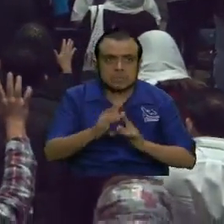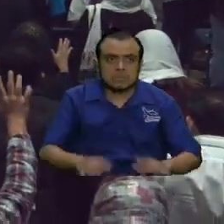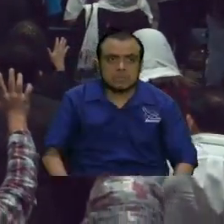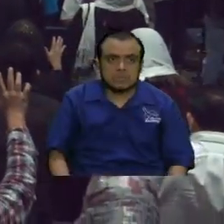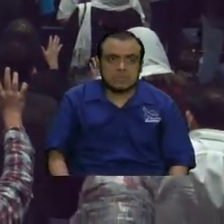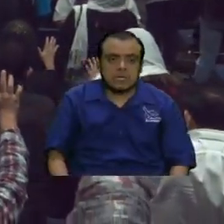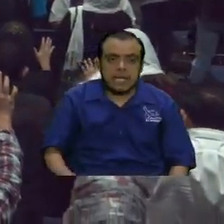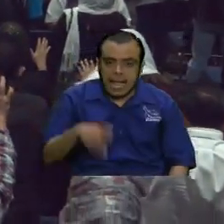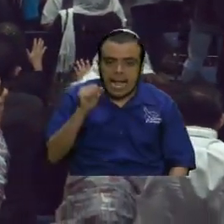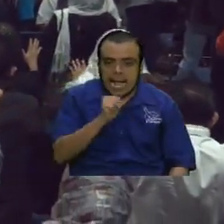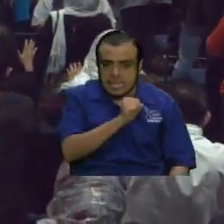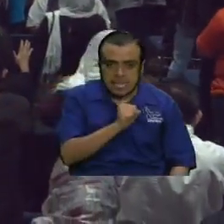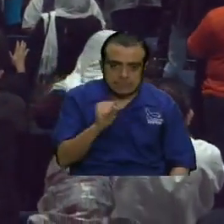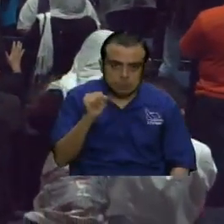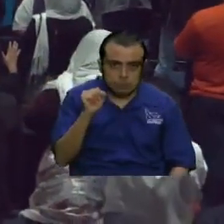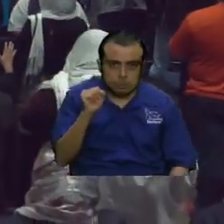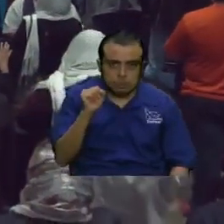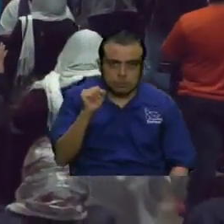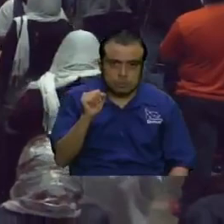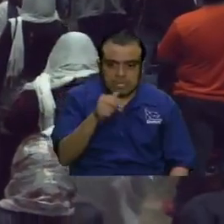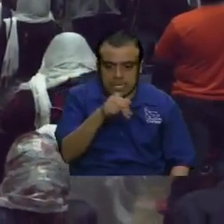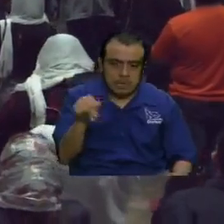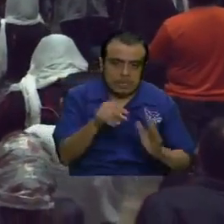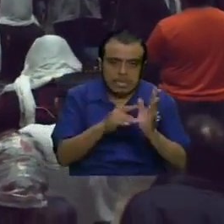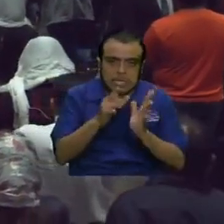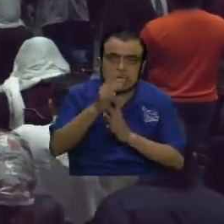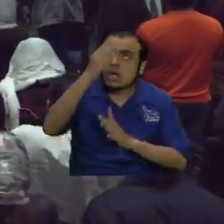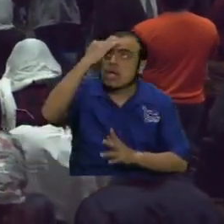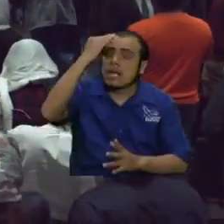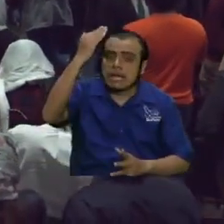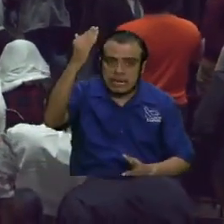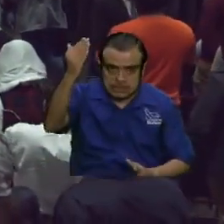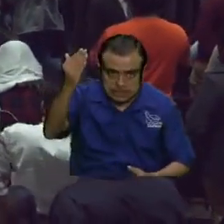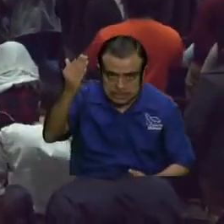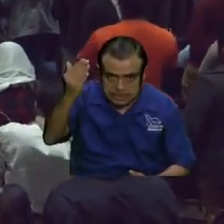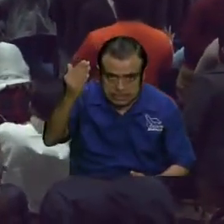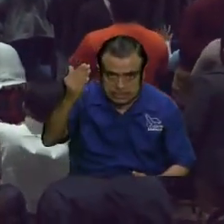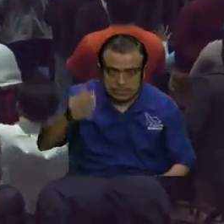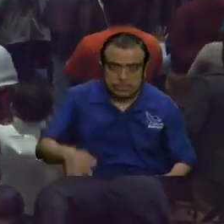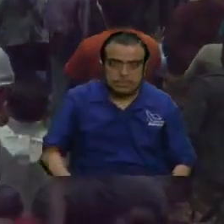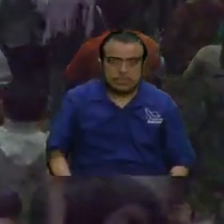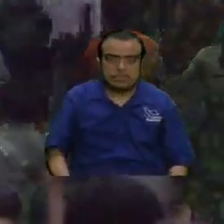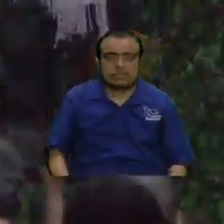cantemos al Señor en el nombre de Jesús gracias papito lindo